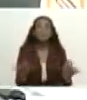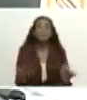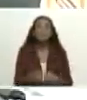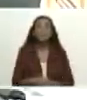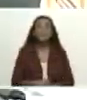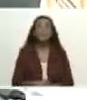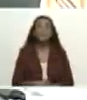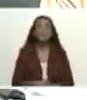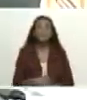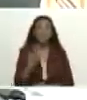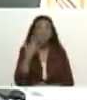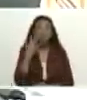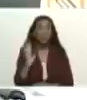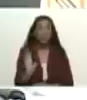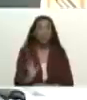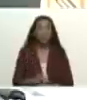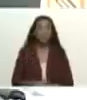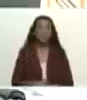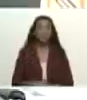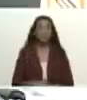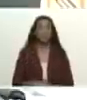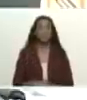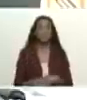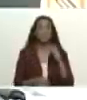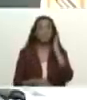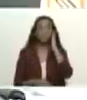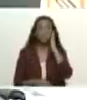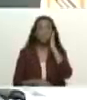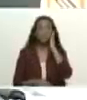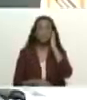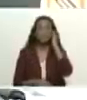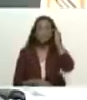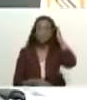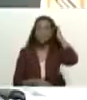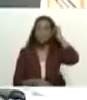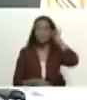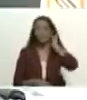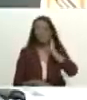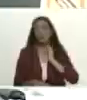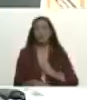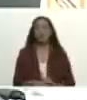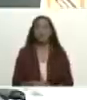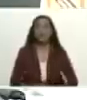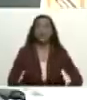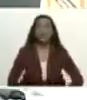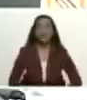creo que ha sido una reunión